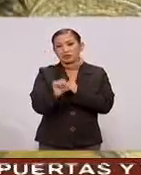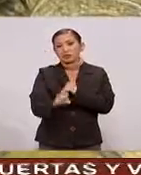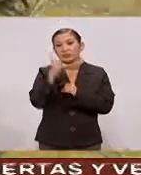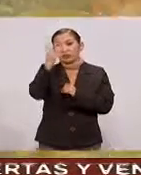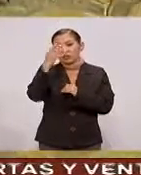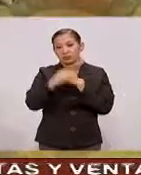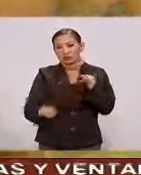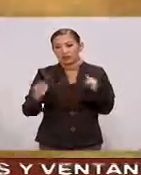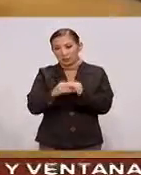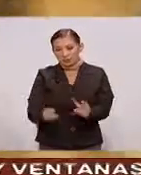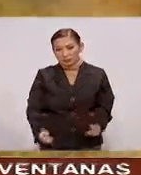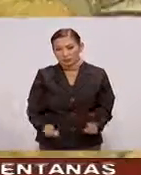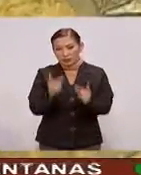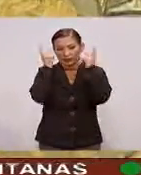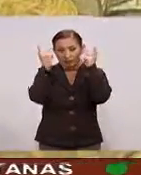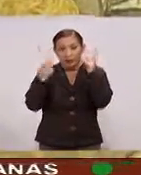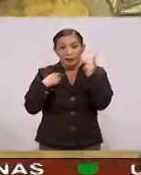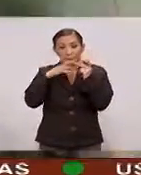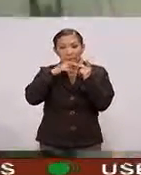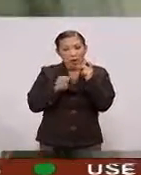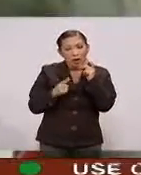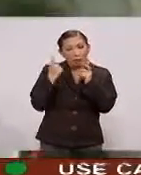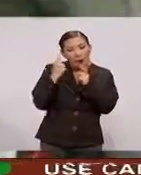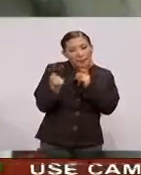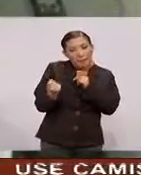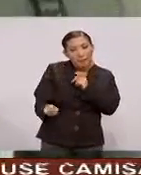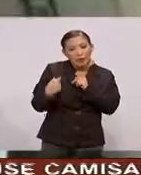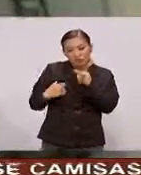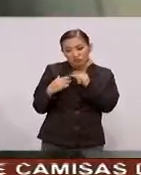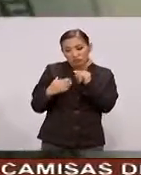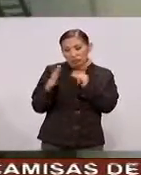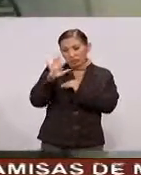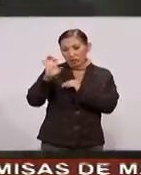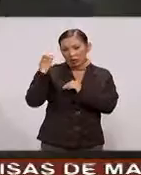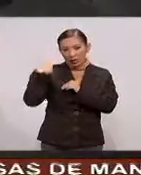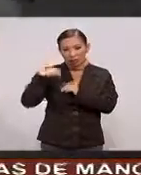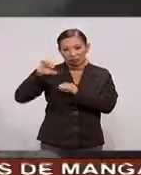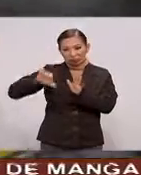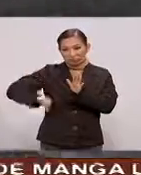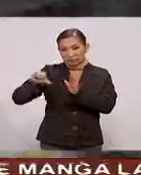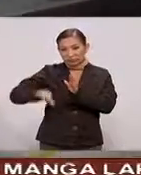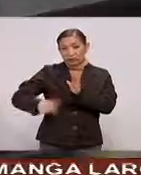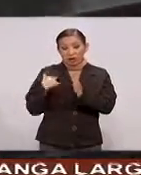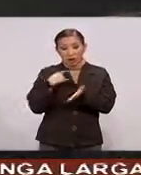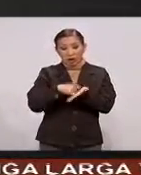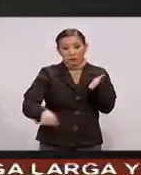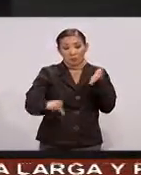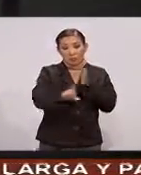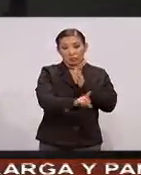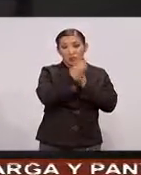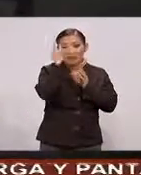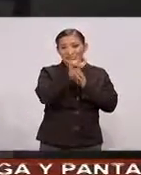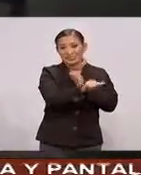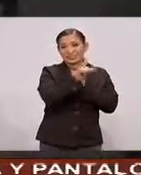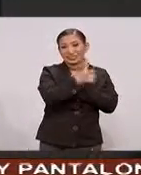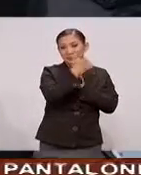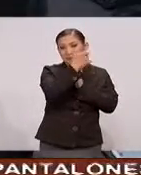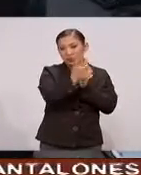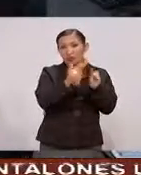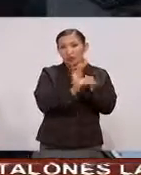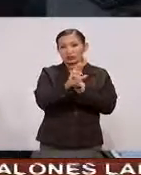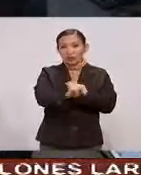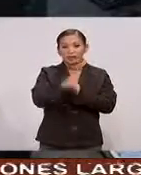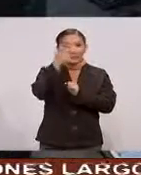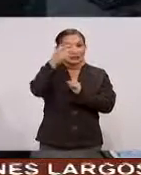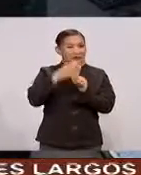62 centavos El mejor momento Para el peso Desde el 5 de enero A la compra El dólar Se ofertó En 16 pesos Con